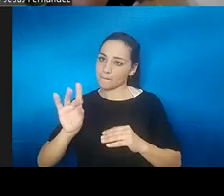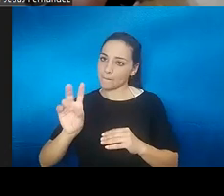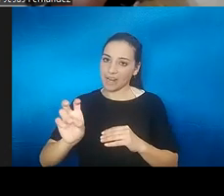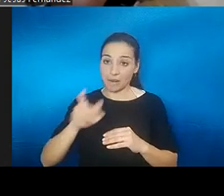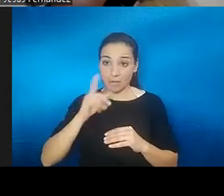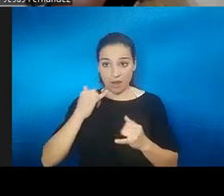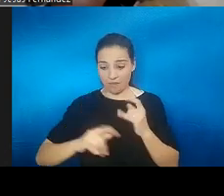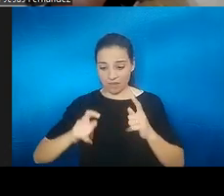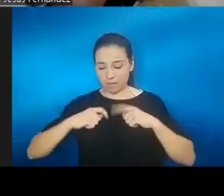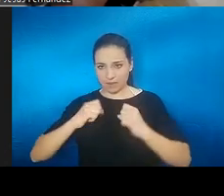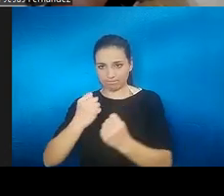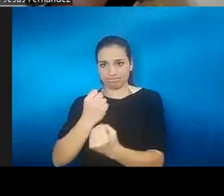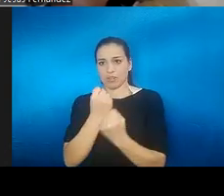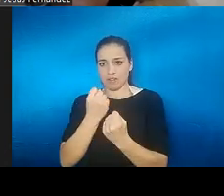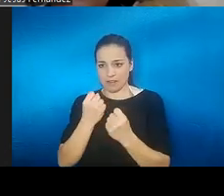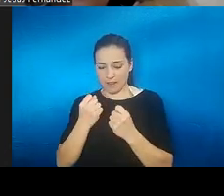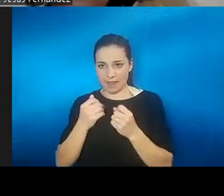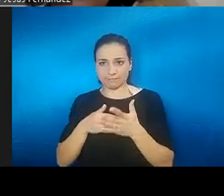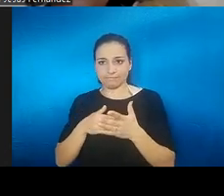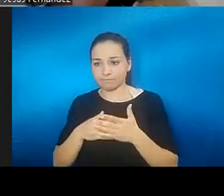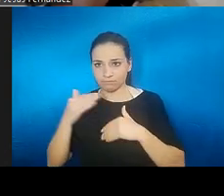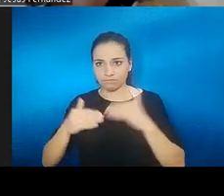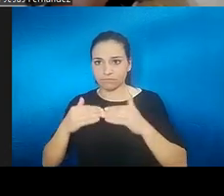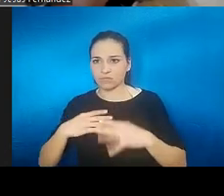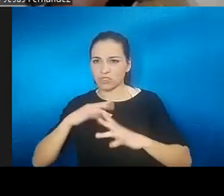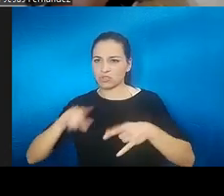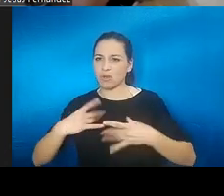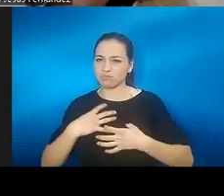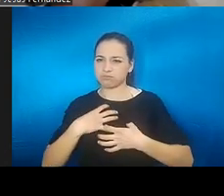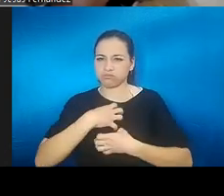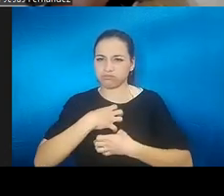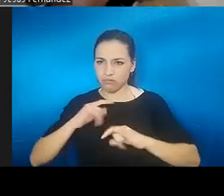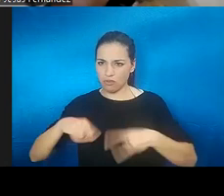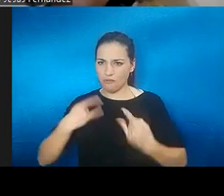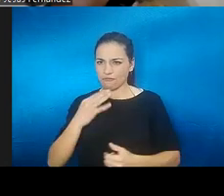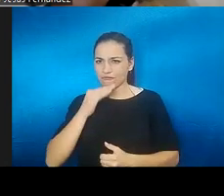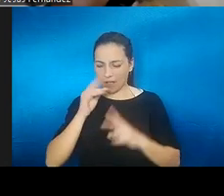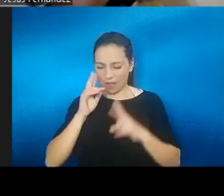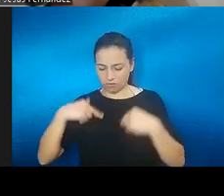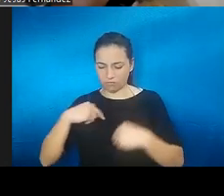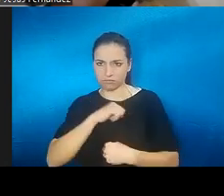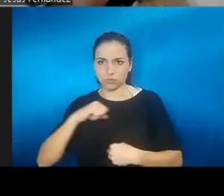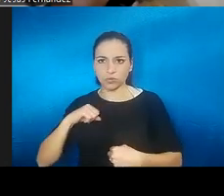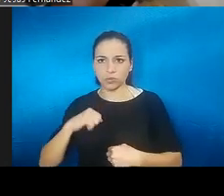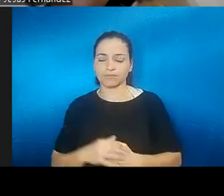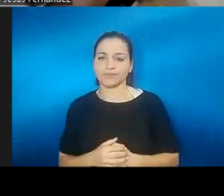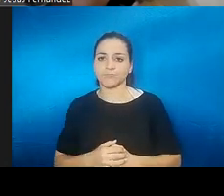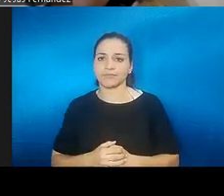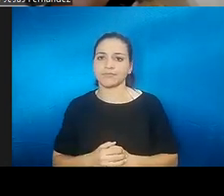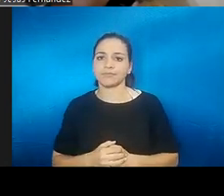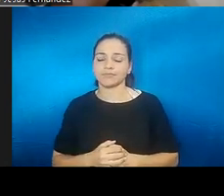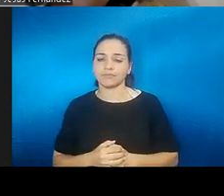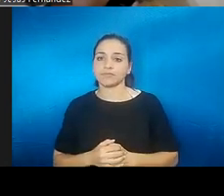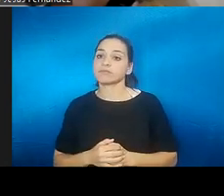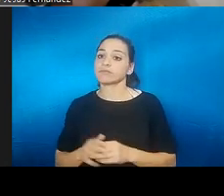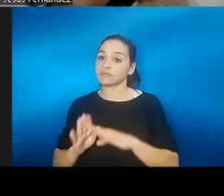bloquearnos y generarnos todavía más frustración y más enfado incluso con nosotros mismos. Luego, otra